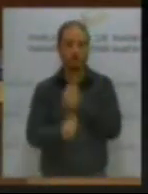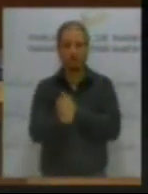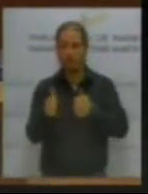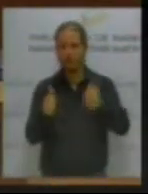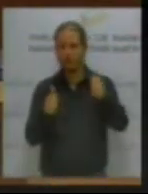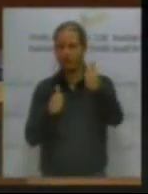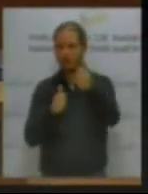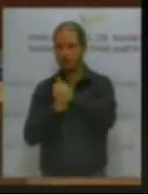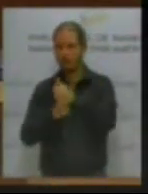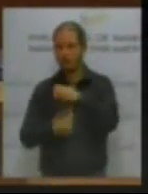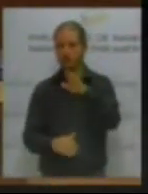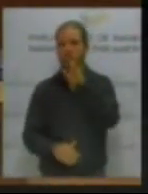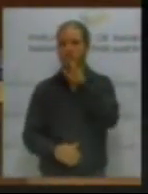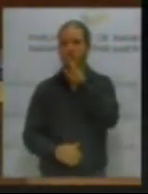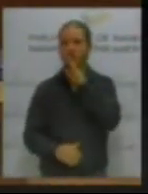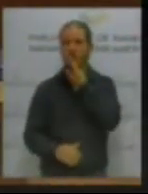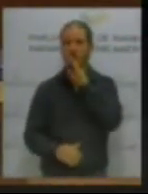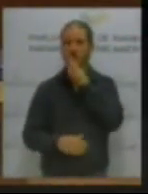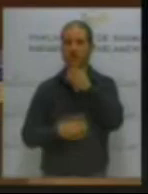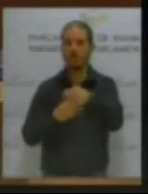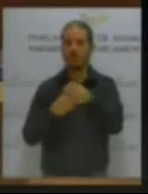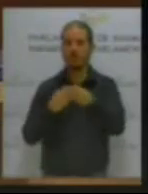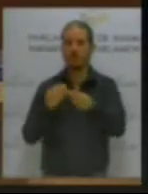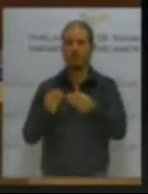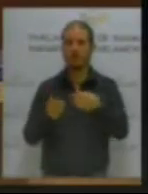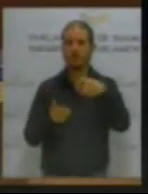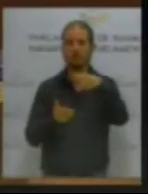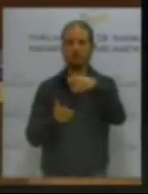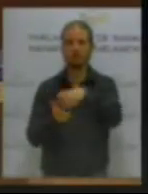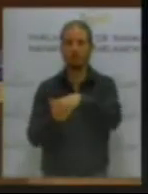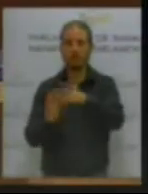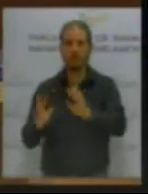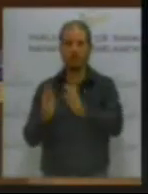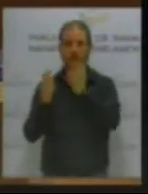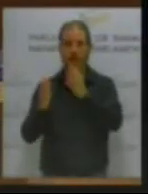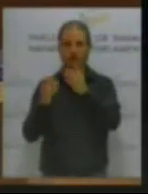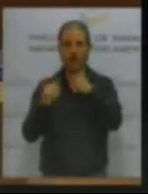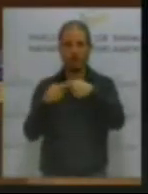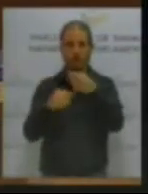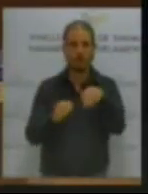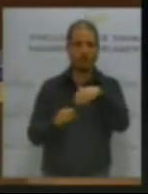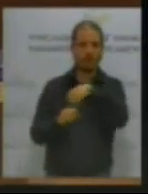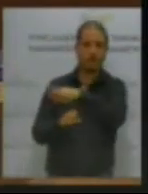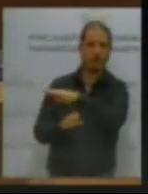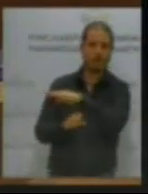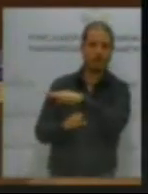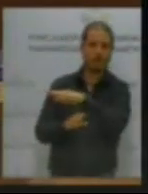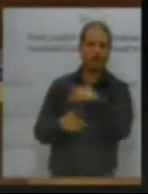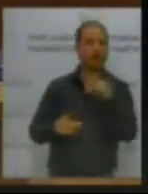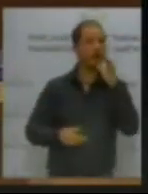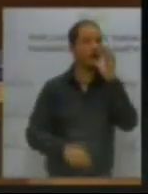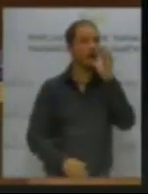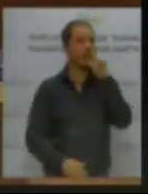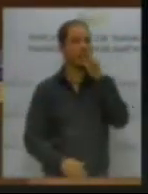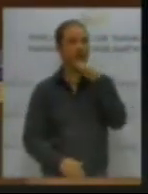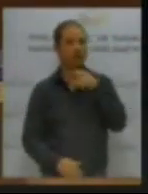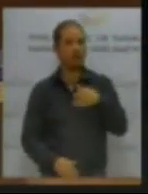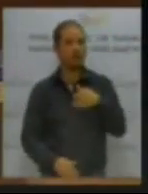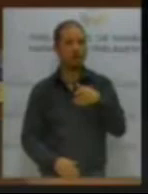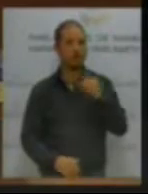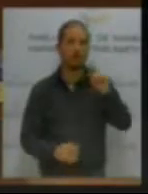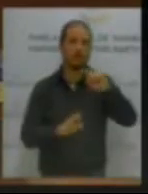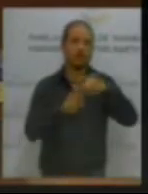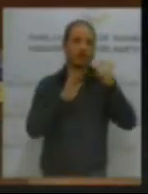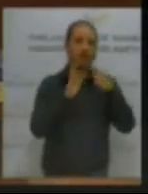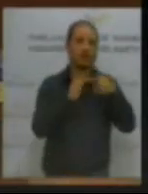donde se iba a poner una incineradora, que luego se descarta, ahora también es, ahora sí, como la ley no lo dice,